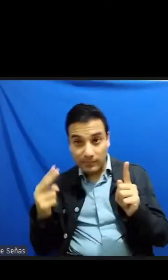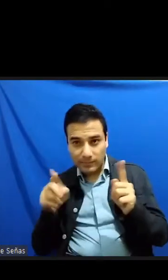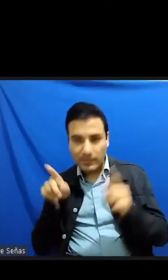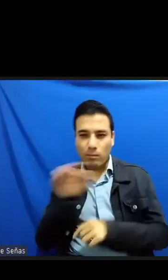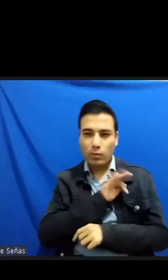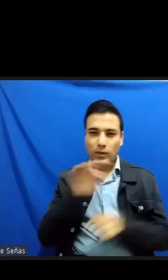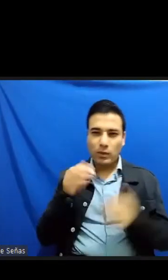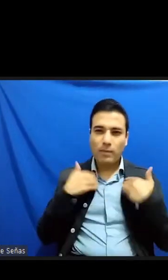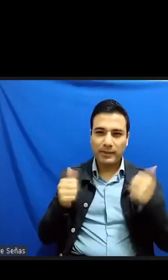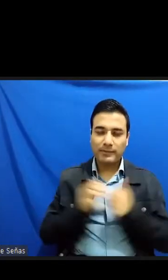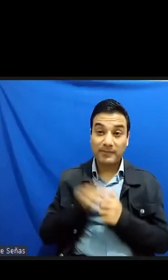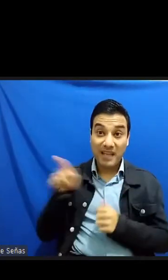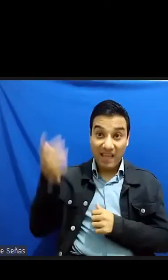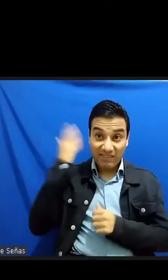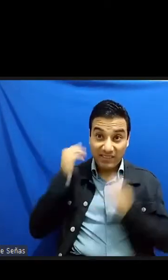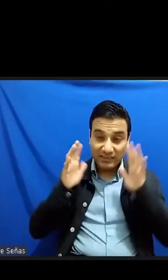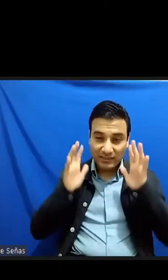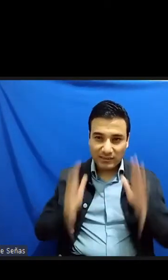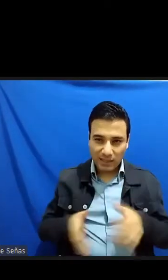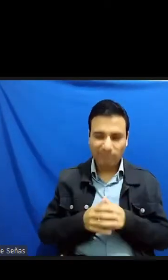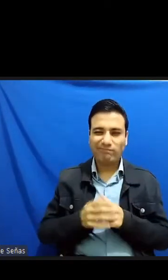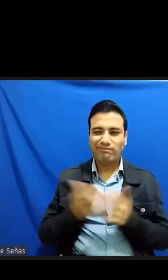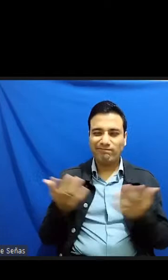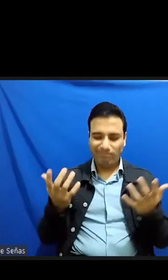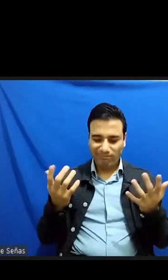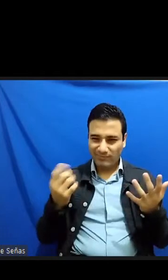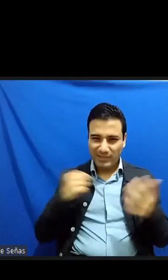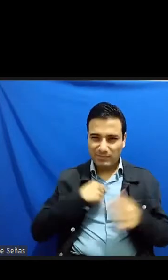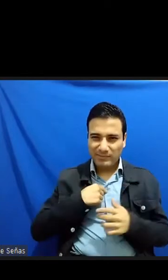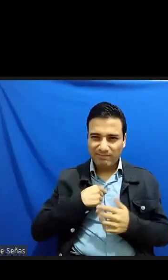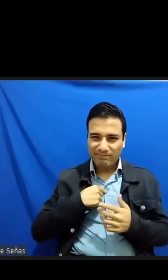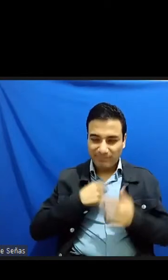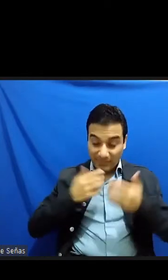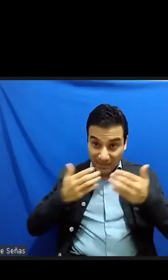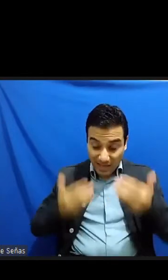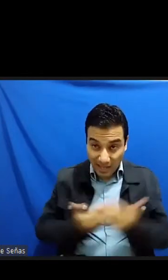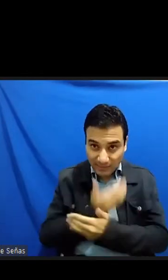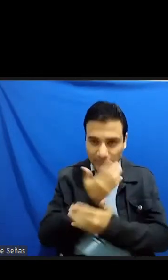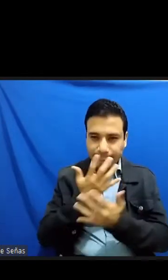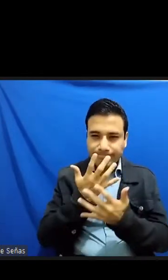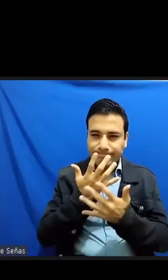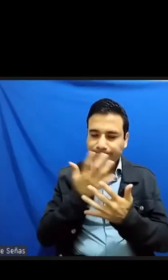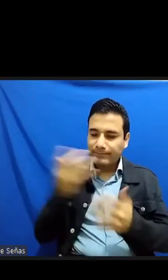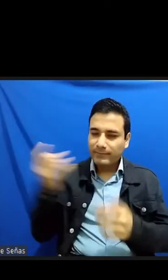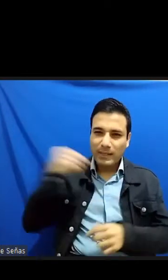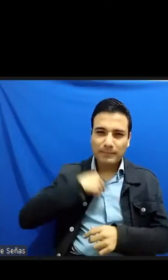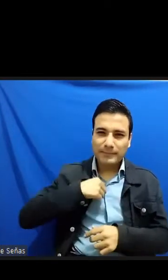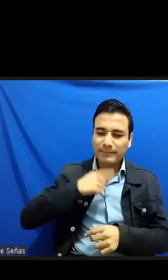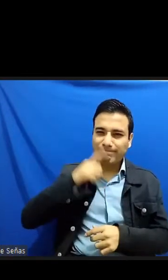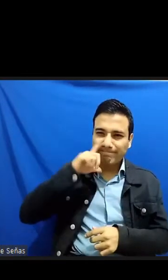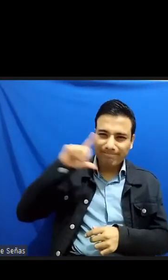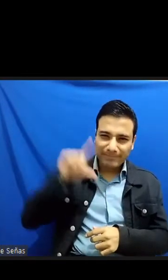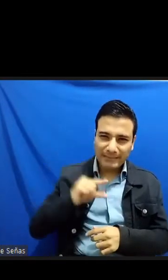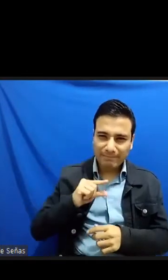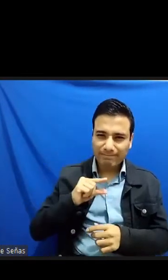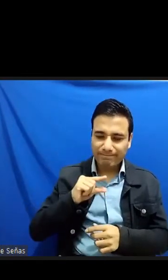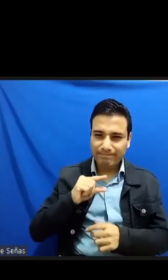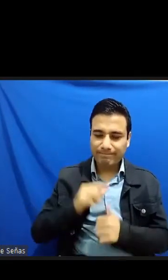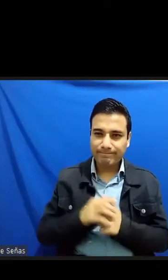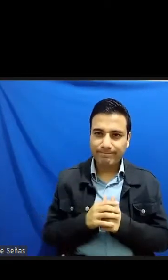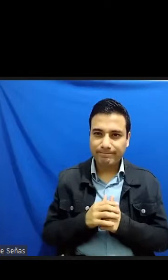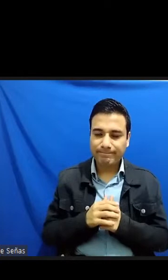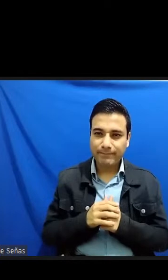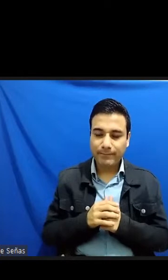sufrido una suerte de engaño que precede su nacimiento la del que desde